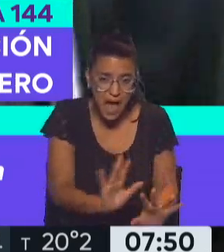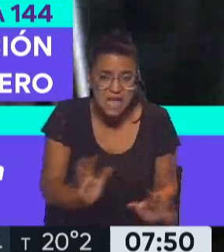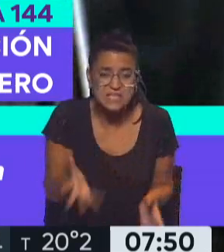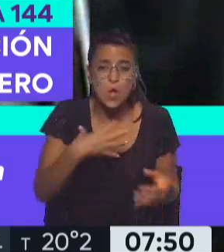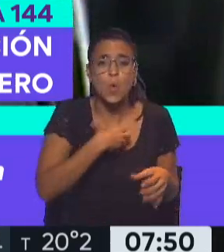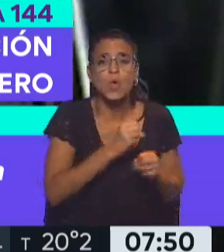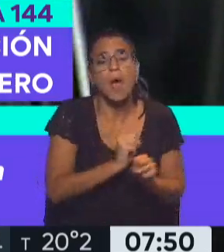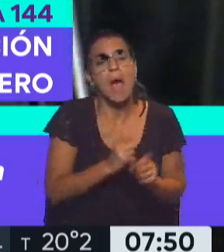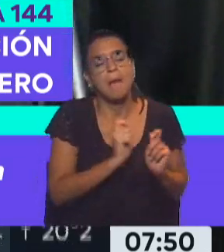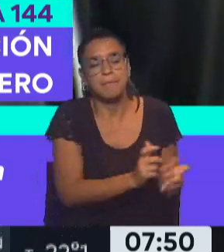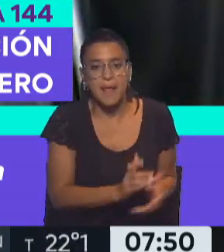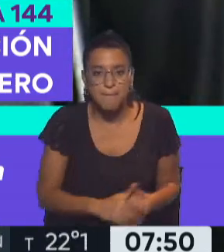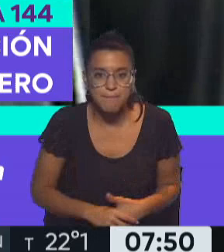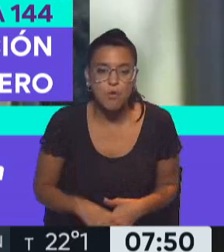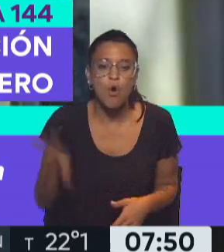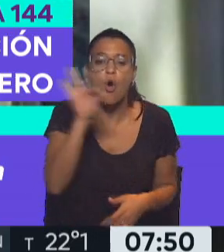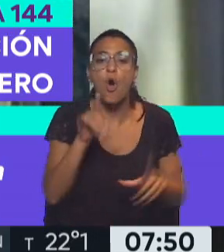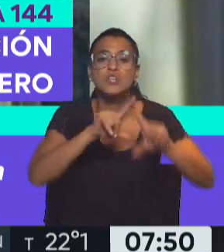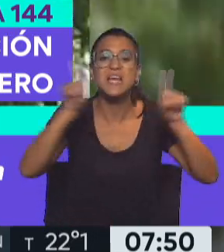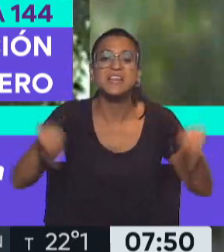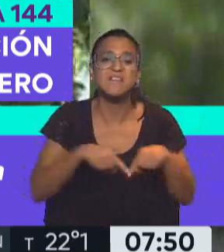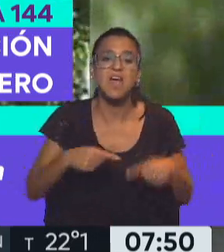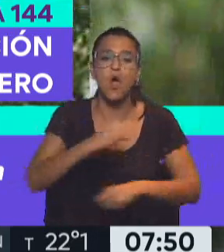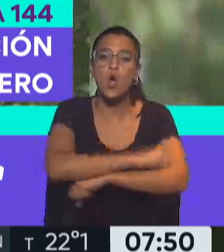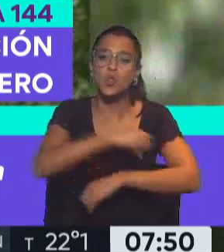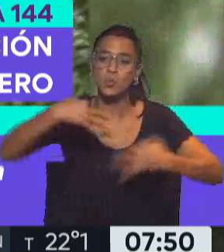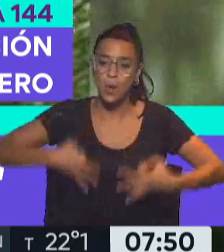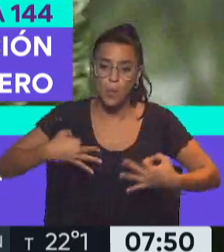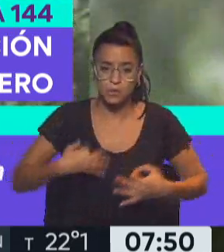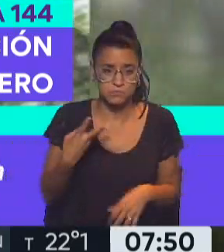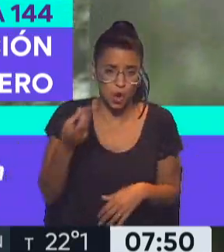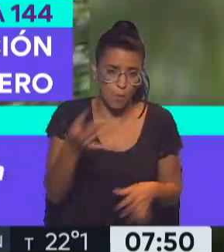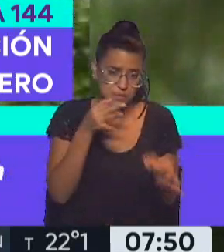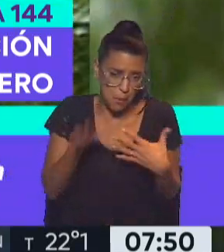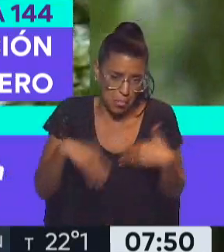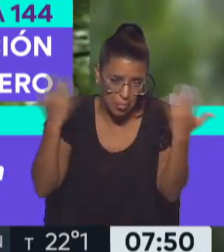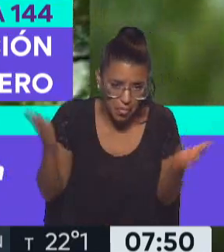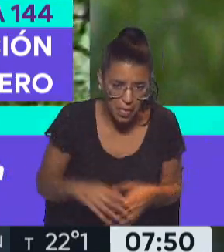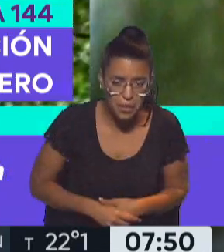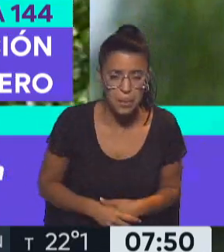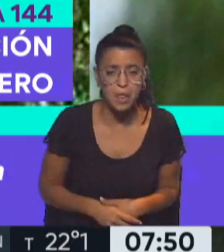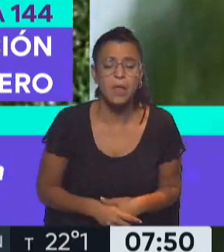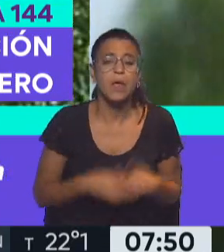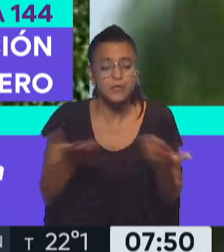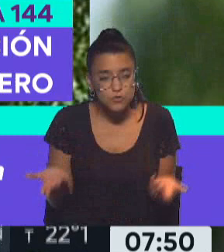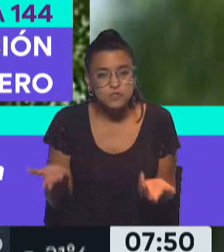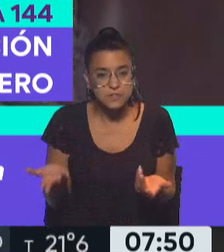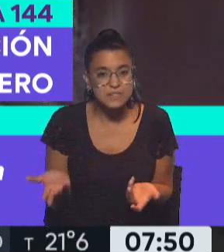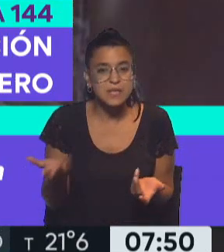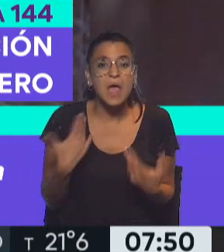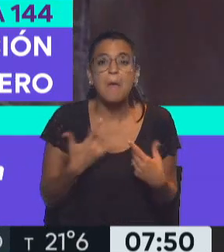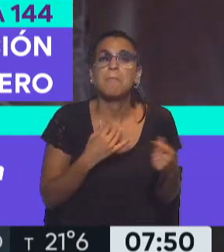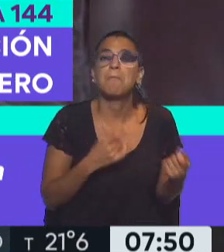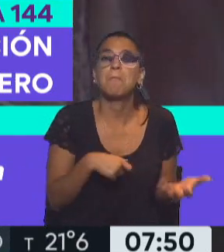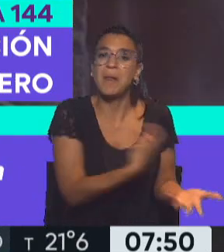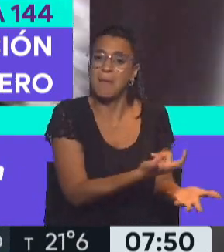premian con certificado de buena conducta, que se compran y se venden. Es decir, te están premiando